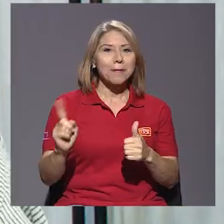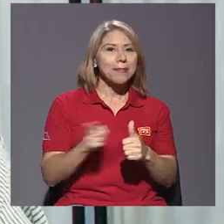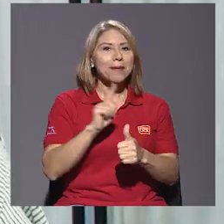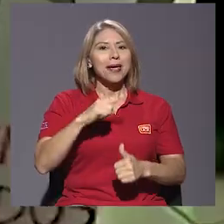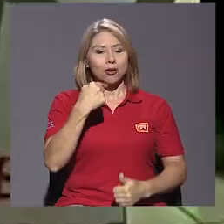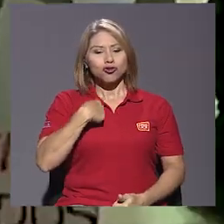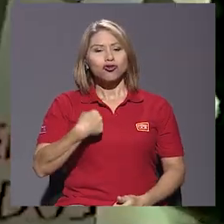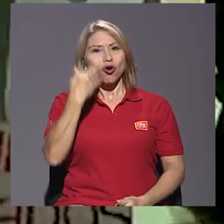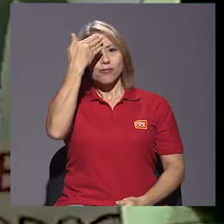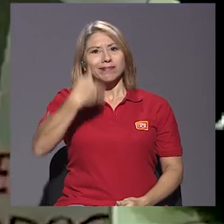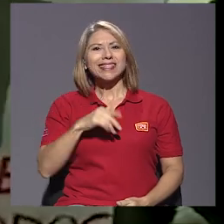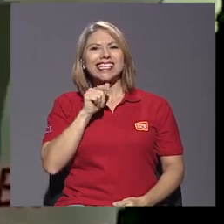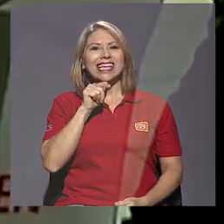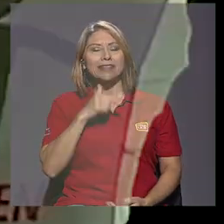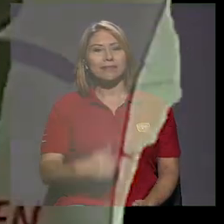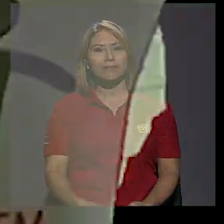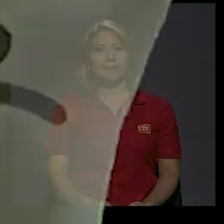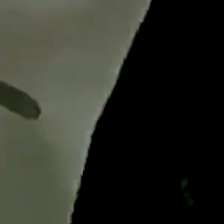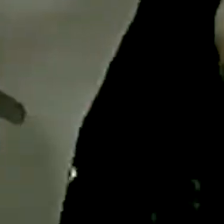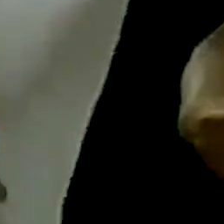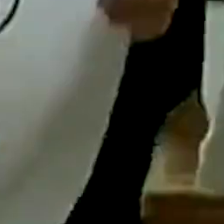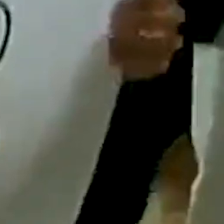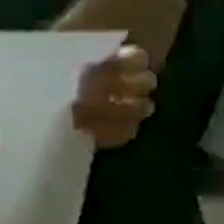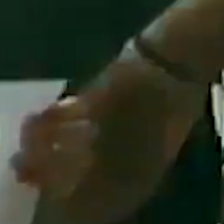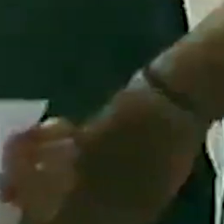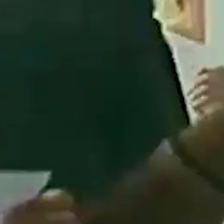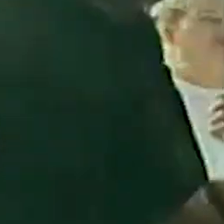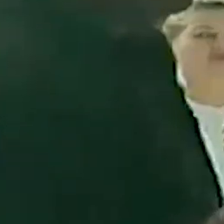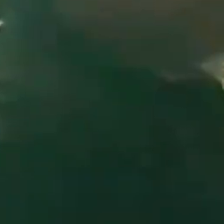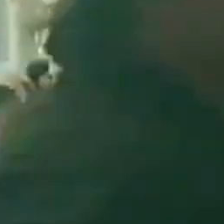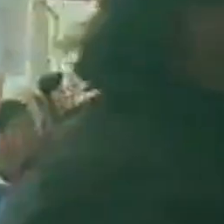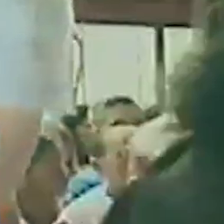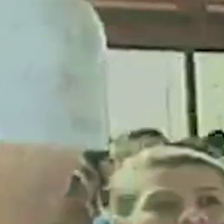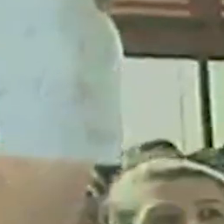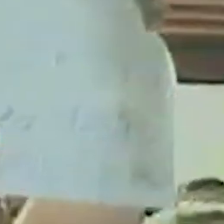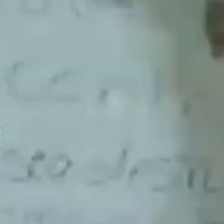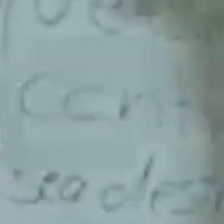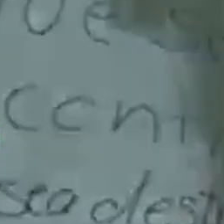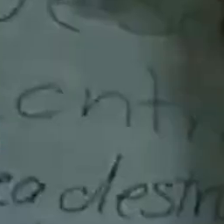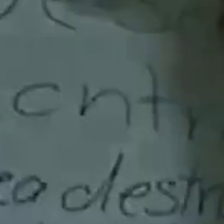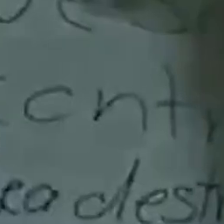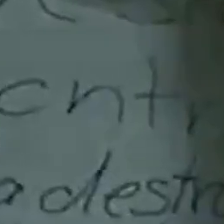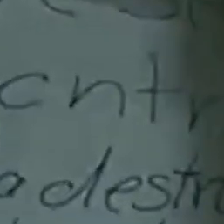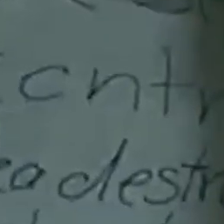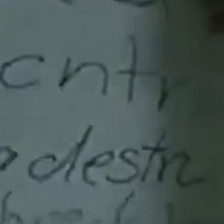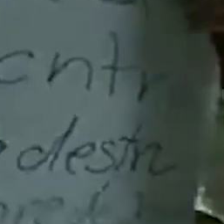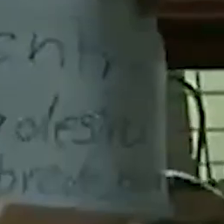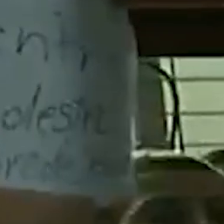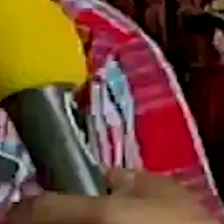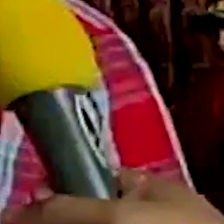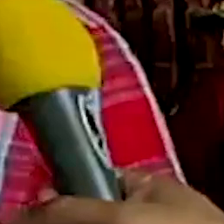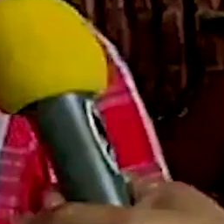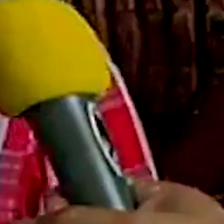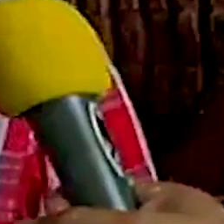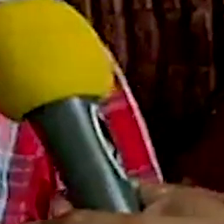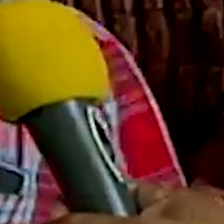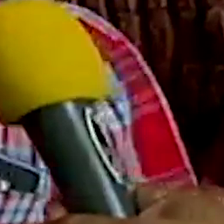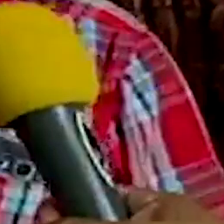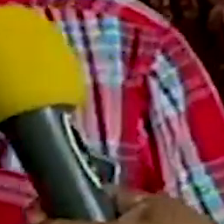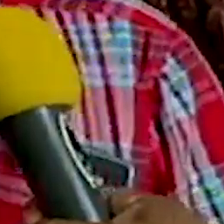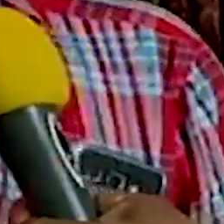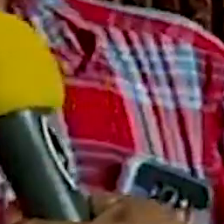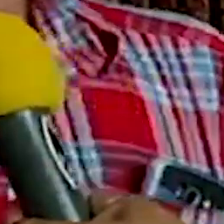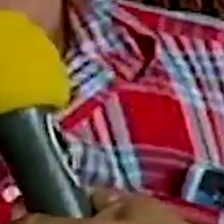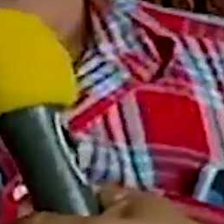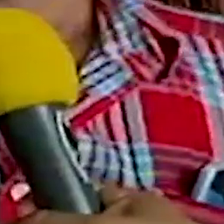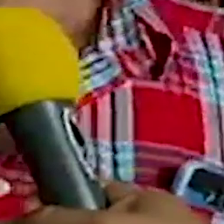soy. Las guías de educación sexual provocaron que un numeroso grupo de padres de familia se manifestara. ¿Podemos hablar de escuelas, cierto, mentira?